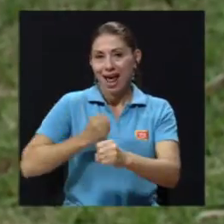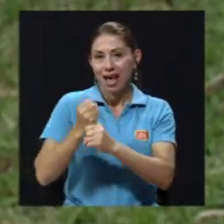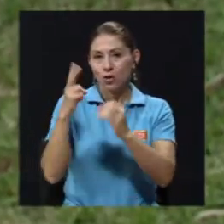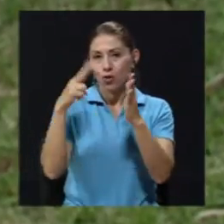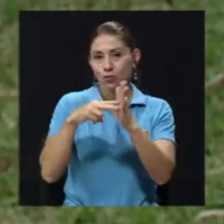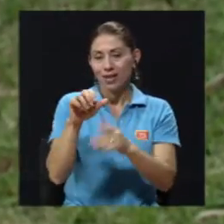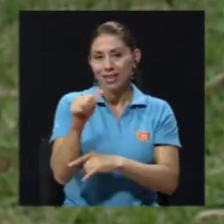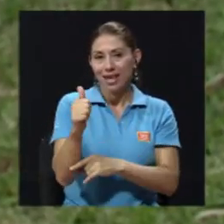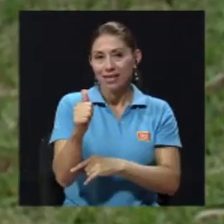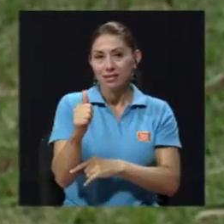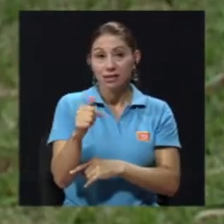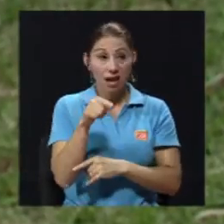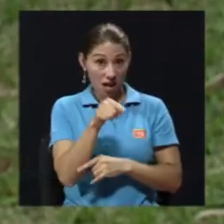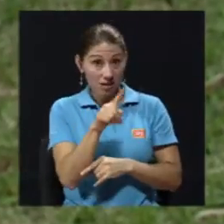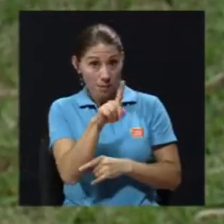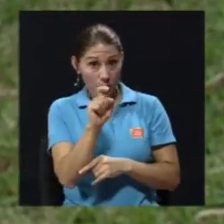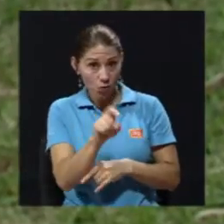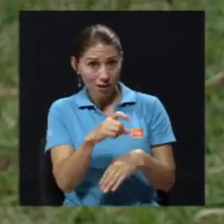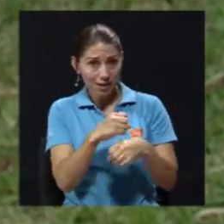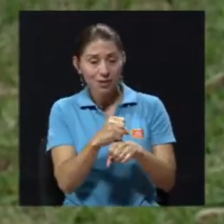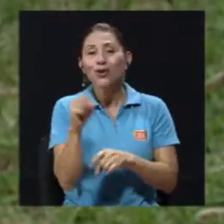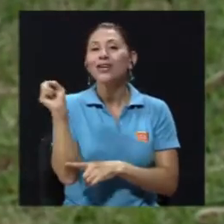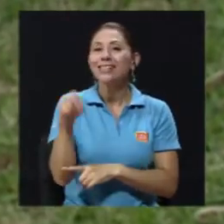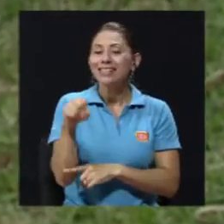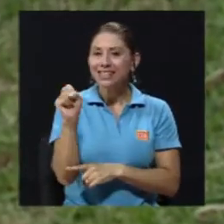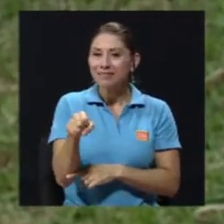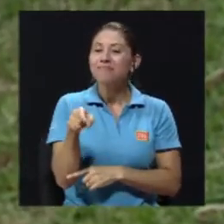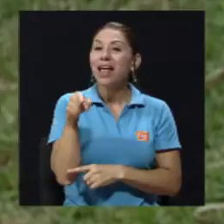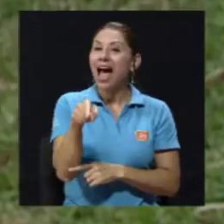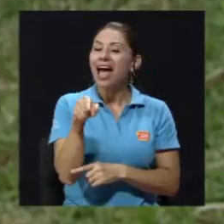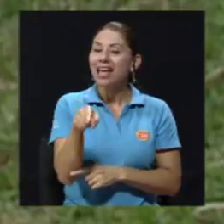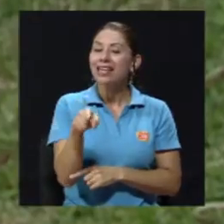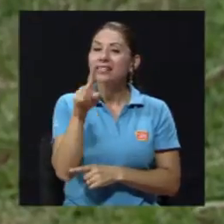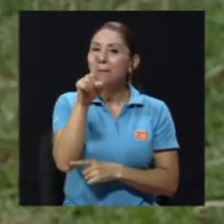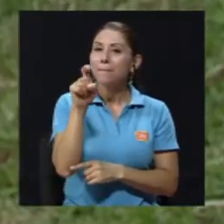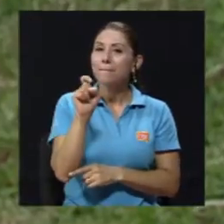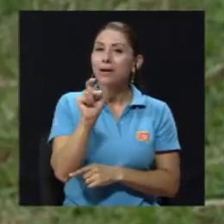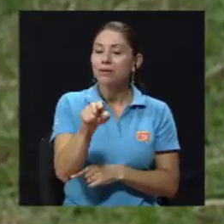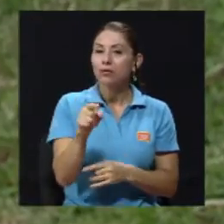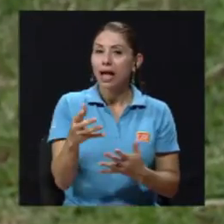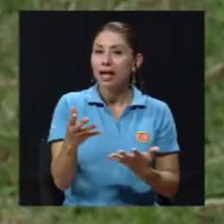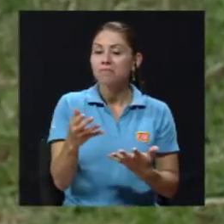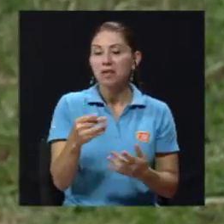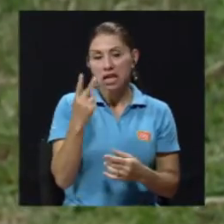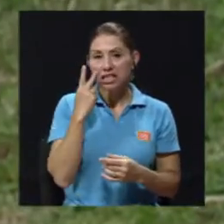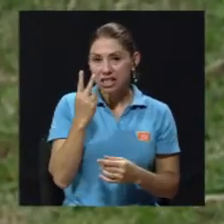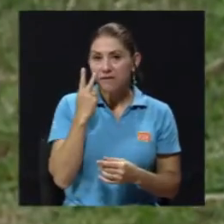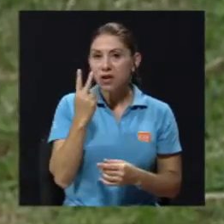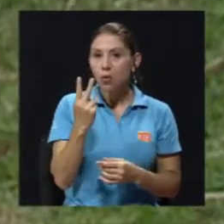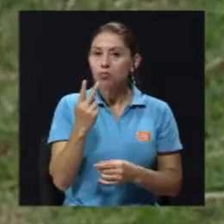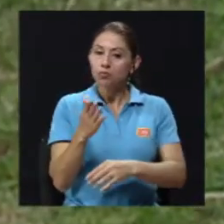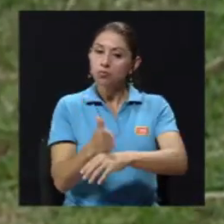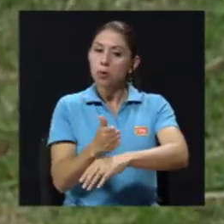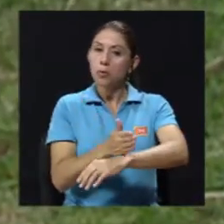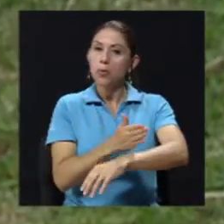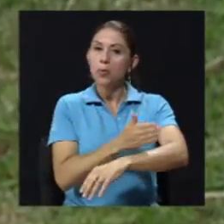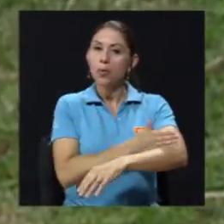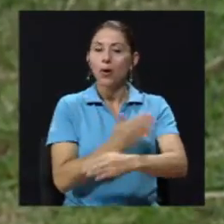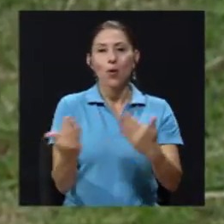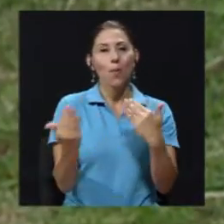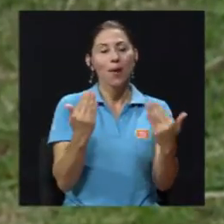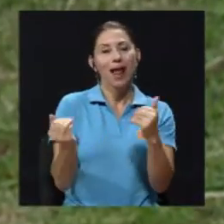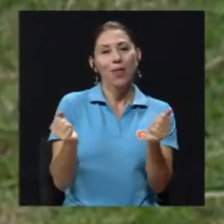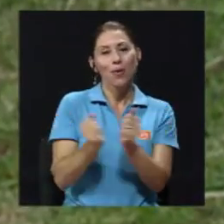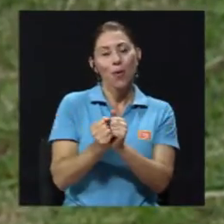2010, en la cual sí señala que sí se vio una mejoría con los datos de la última